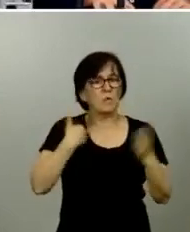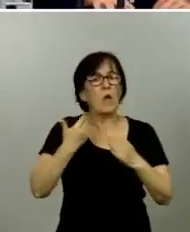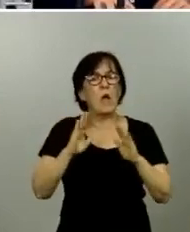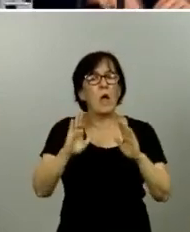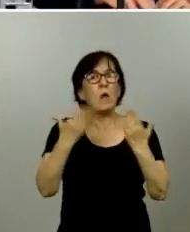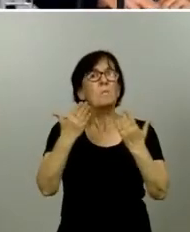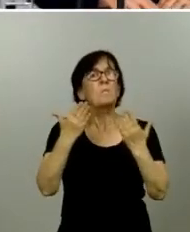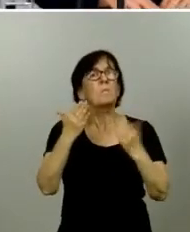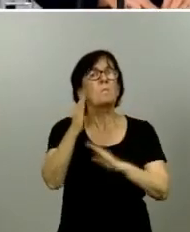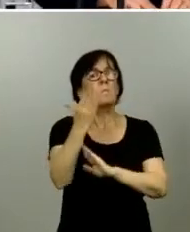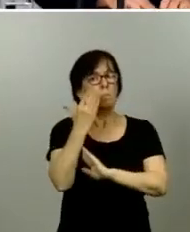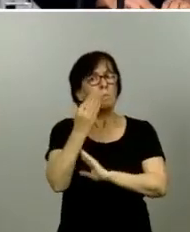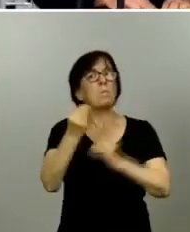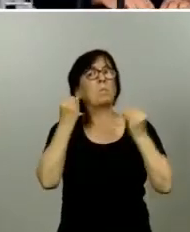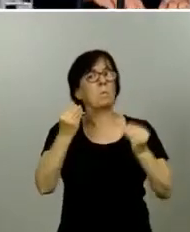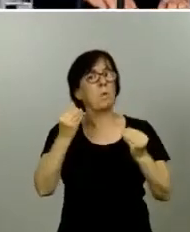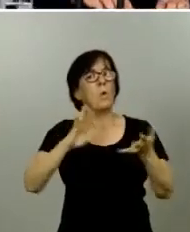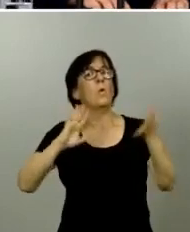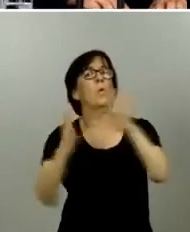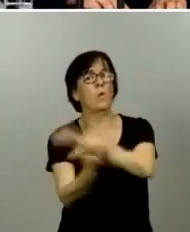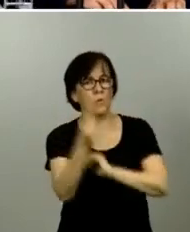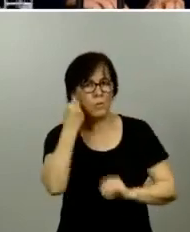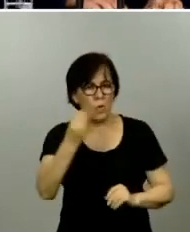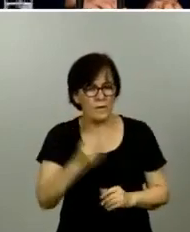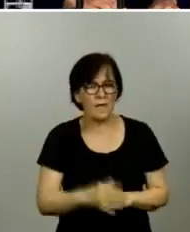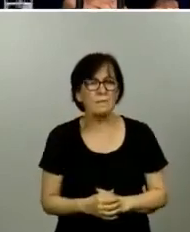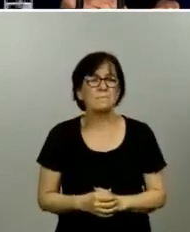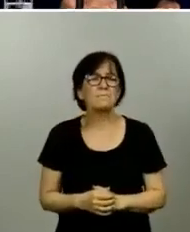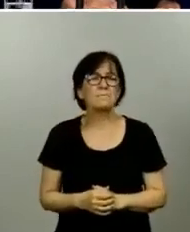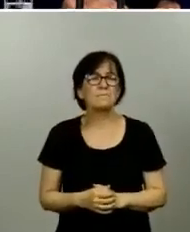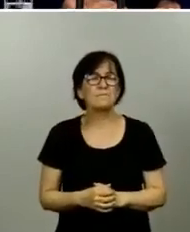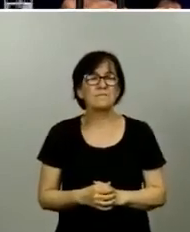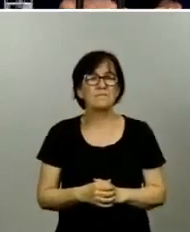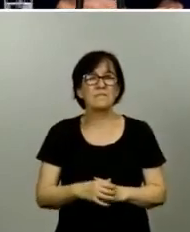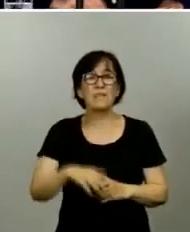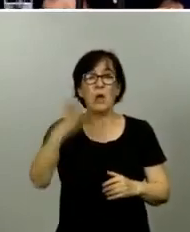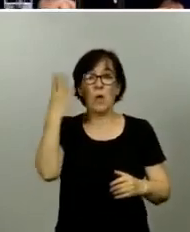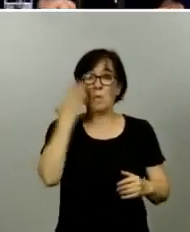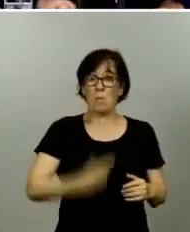muy buena. En la comunidad autónoma de Murcia,